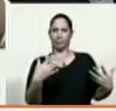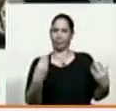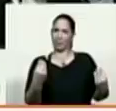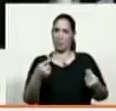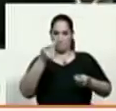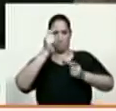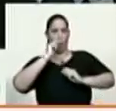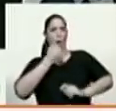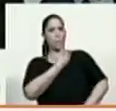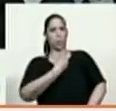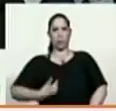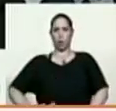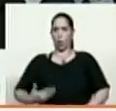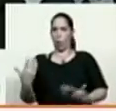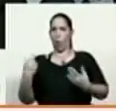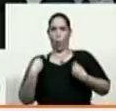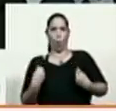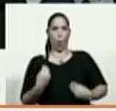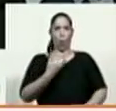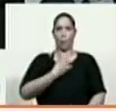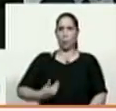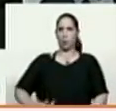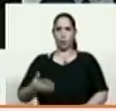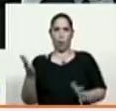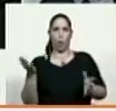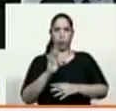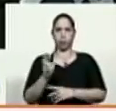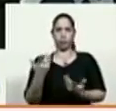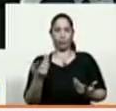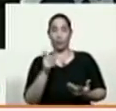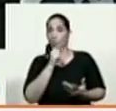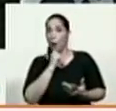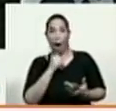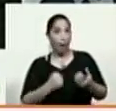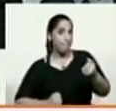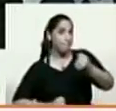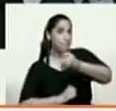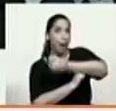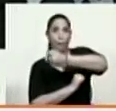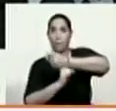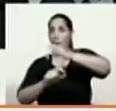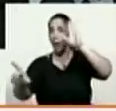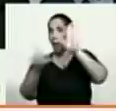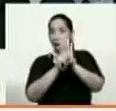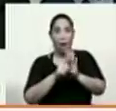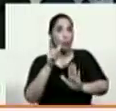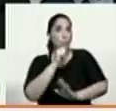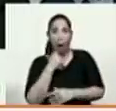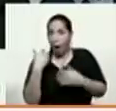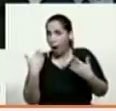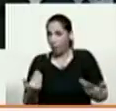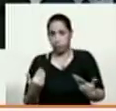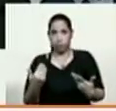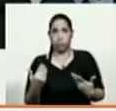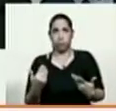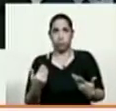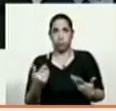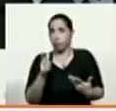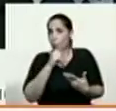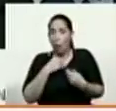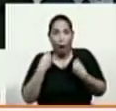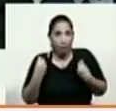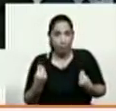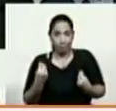jefe de estado y está haciendo estos nombramientos que no tienen basamento legal y que no tienen asidero porque no despachan desde ningún lugar